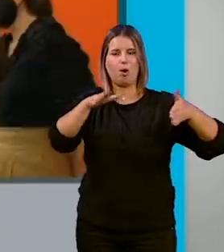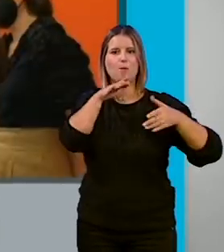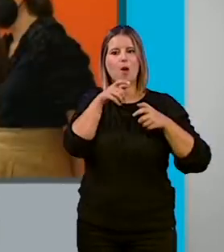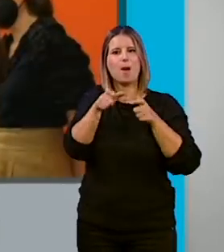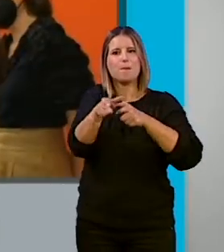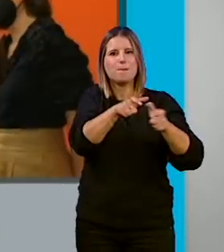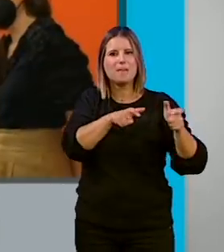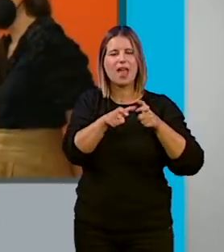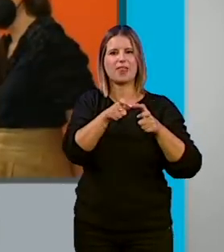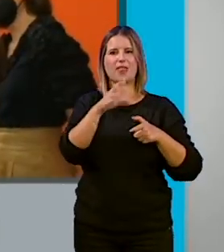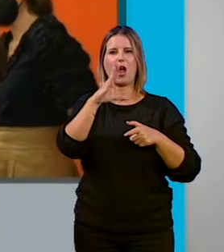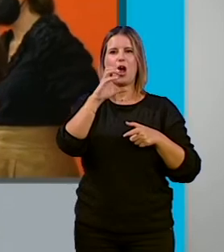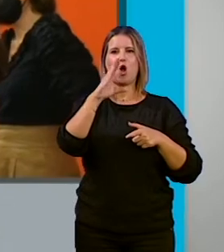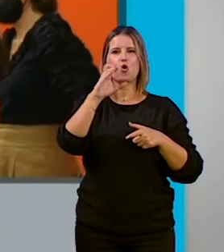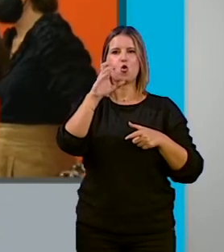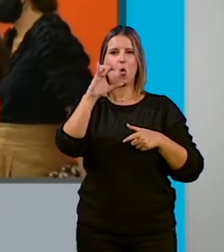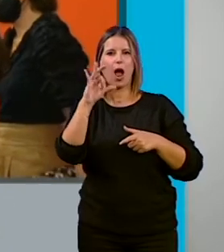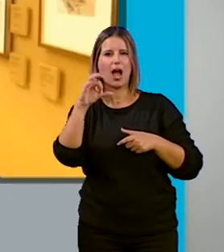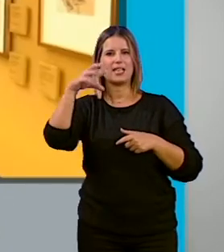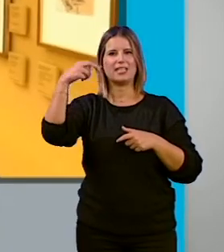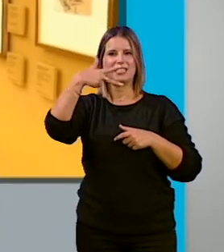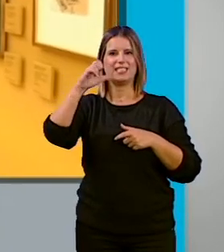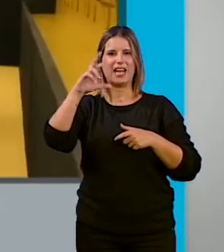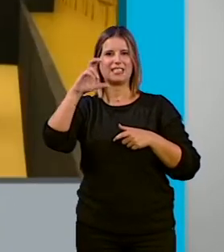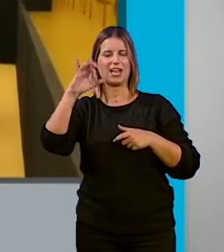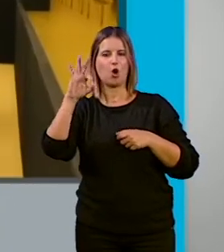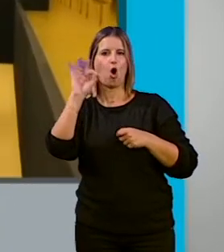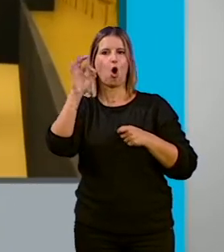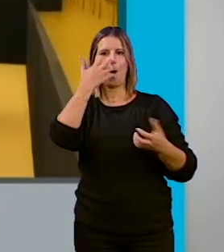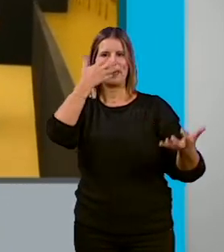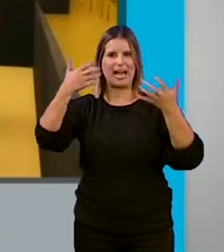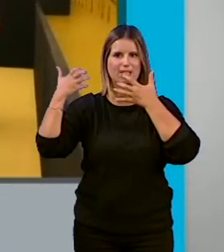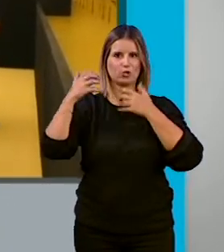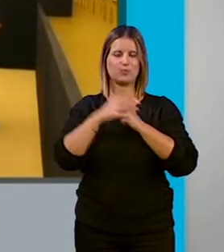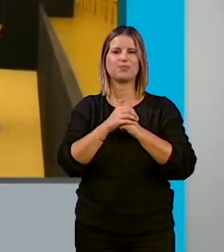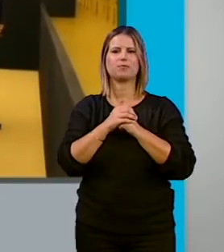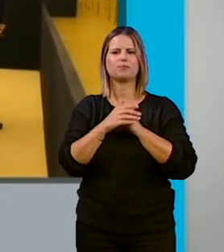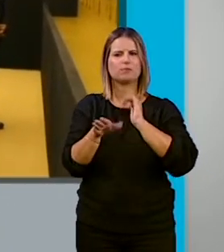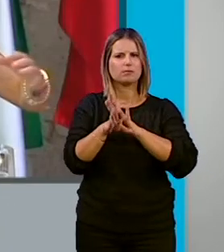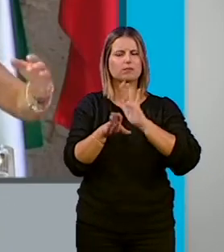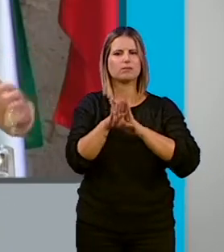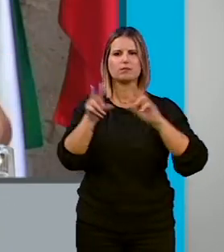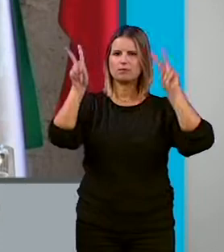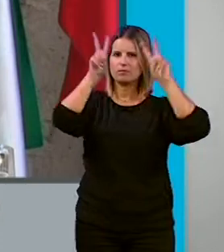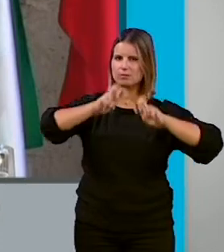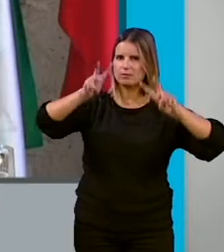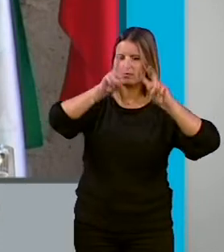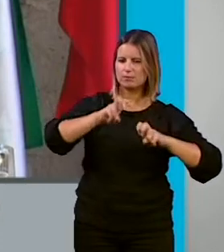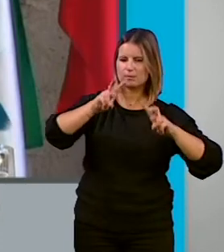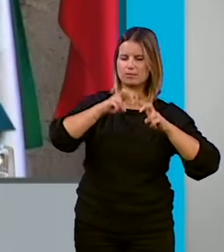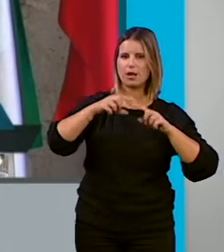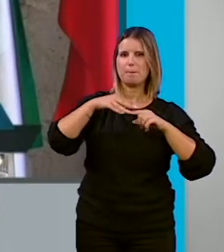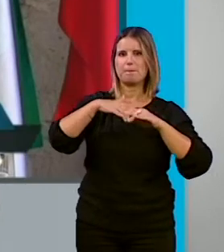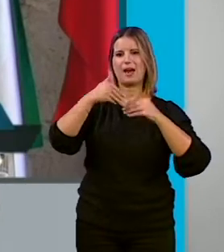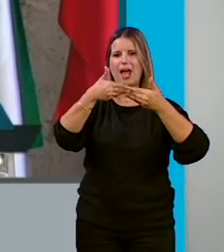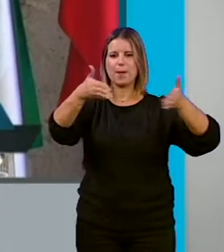obras de Delacroix, Chasero, Matisse, Ingrés o Picasso. Vamos a indagar, o vamos a seguir indagando, en esa prolongación